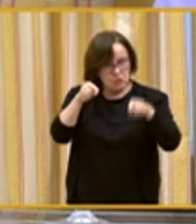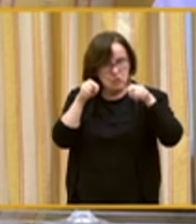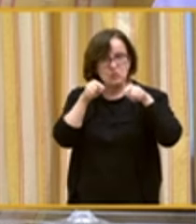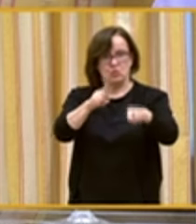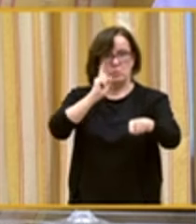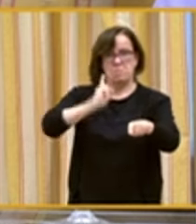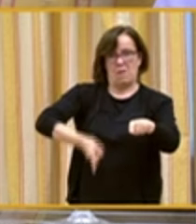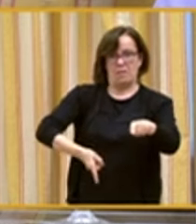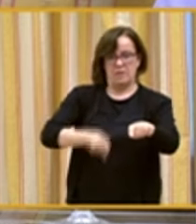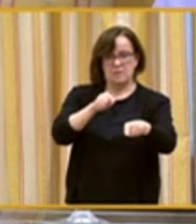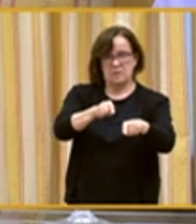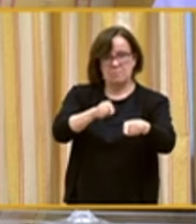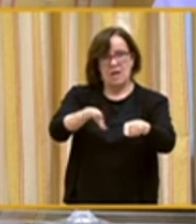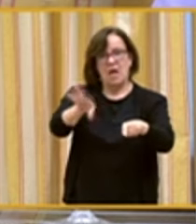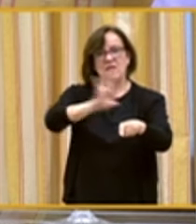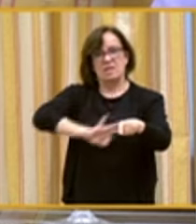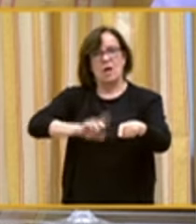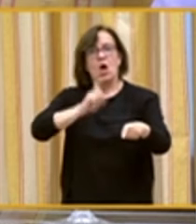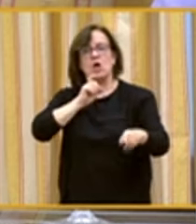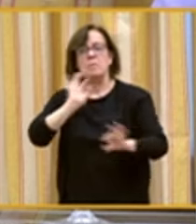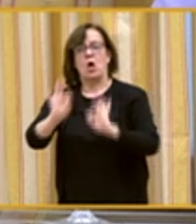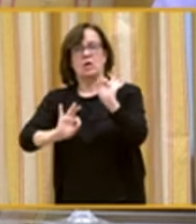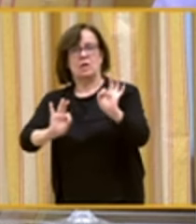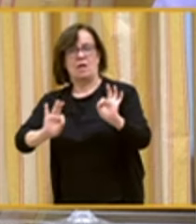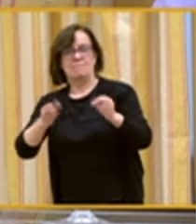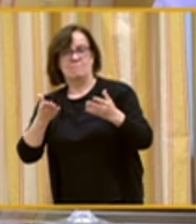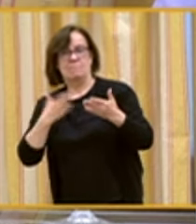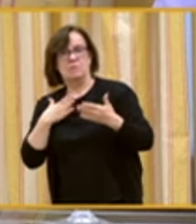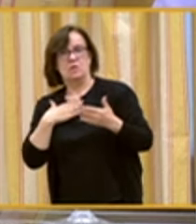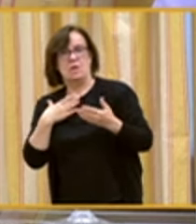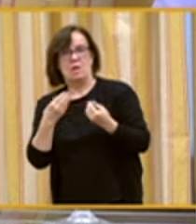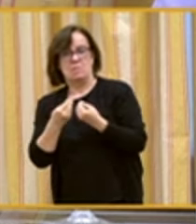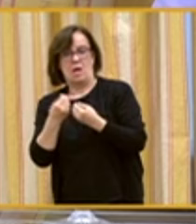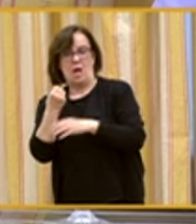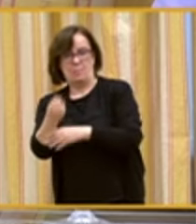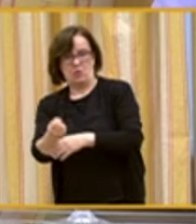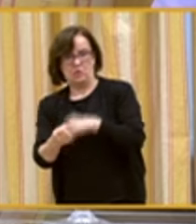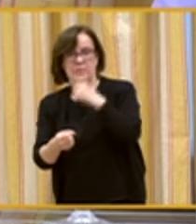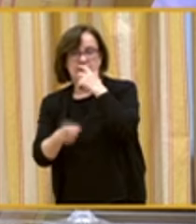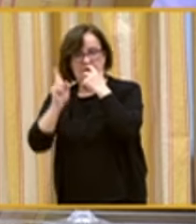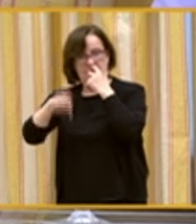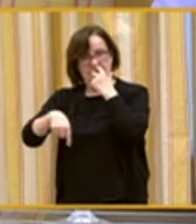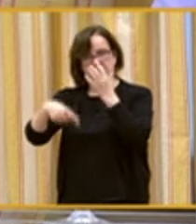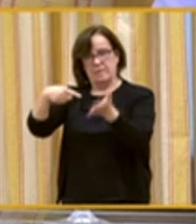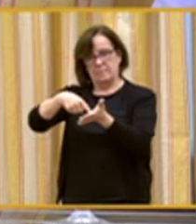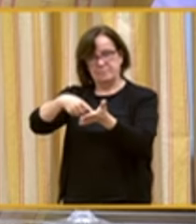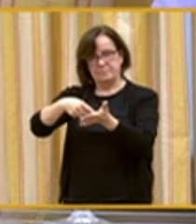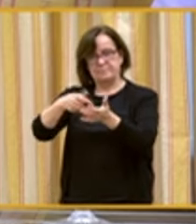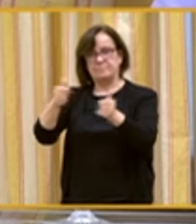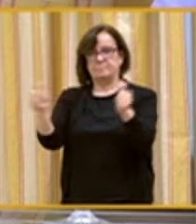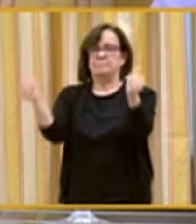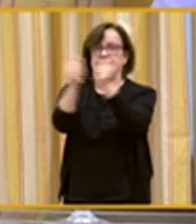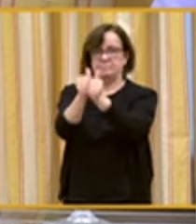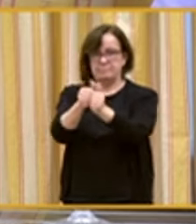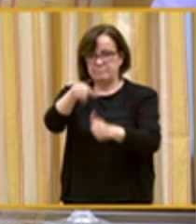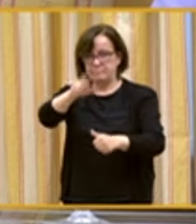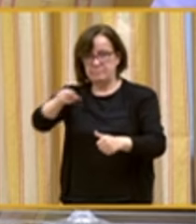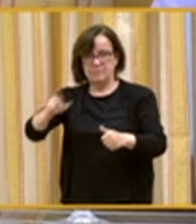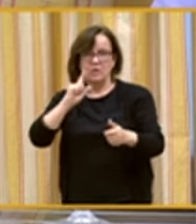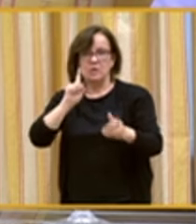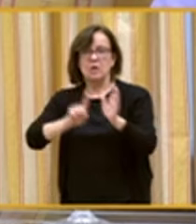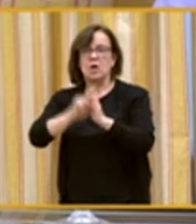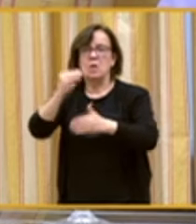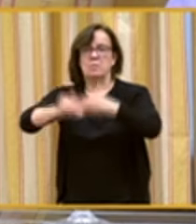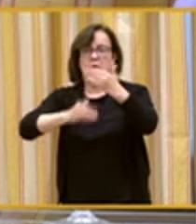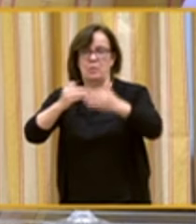personas para que decidan cómo organizar sus apoyos. También reclamamos más asistencia personal y promoción de la